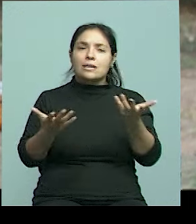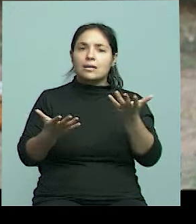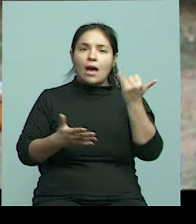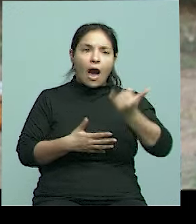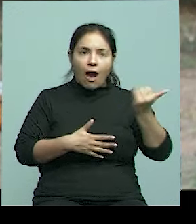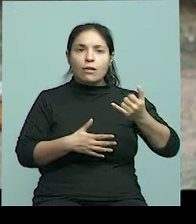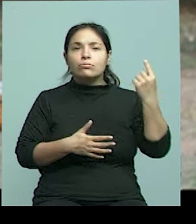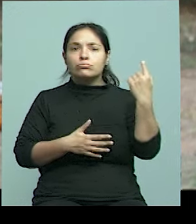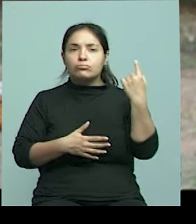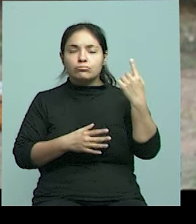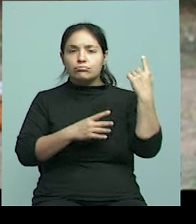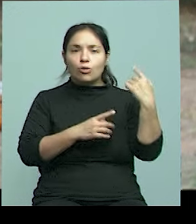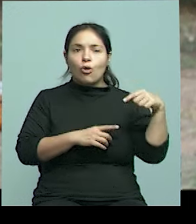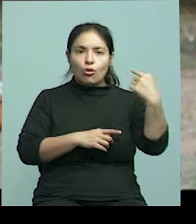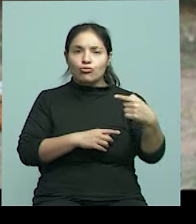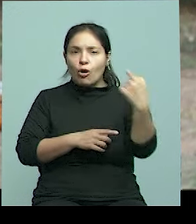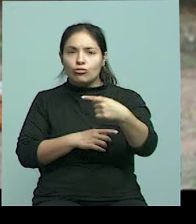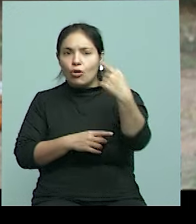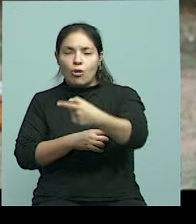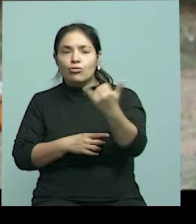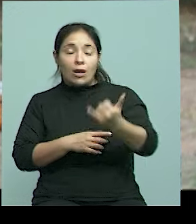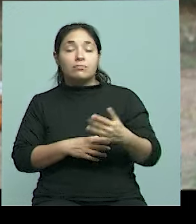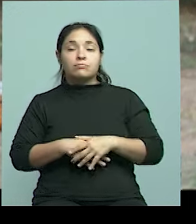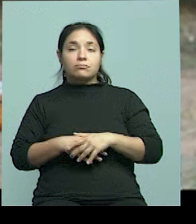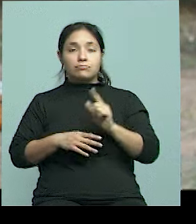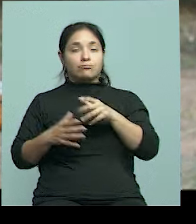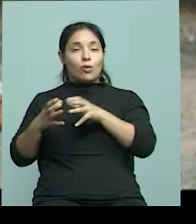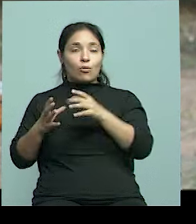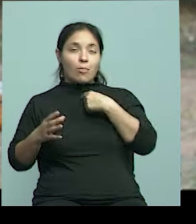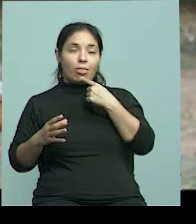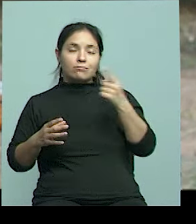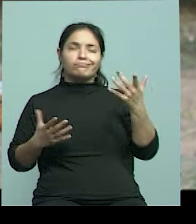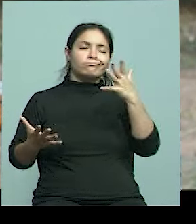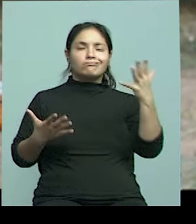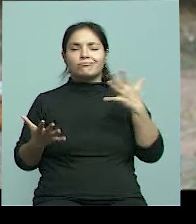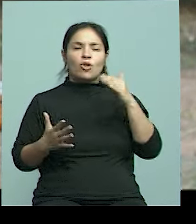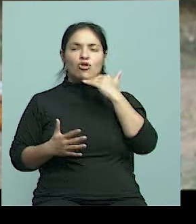¿Qué te pasa a vos cuando se plantean estas situaciones?